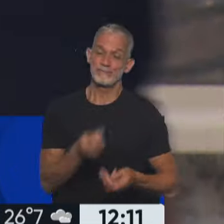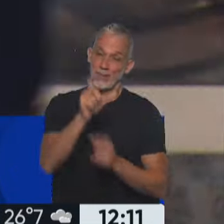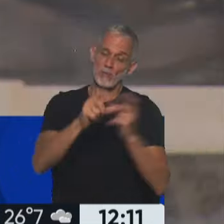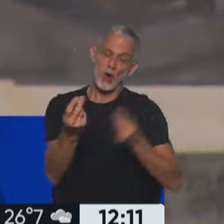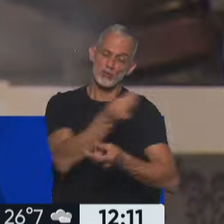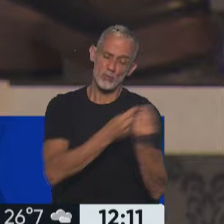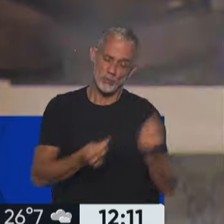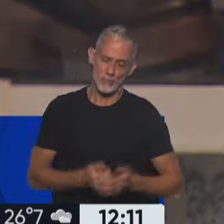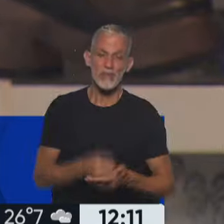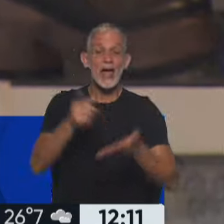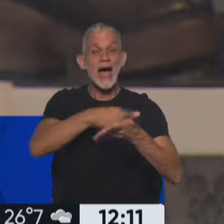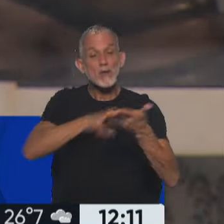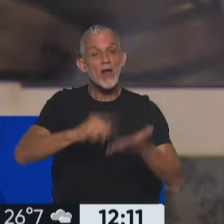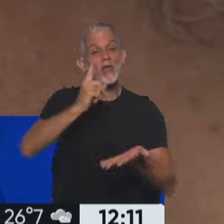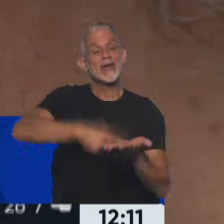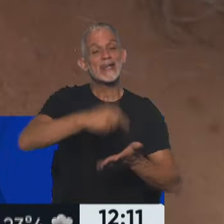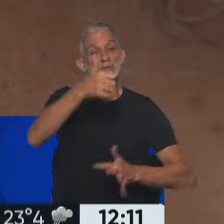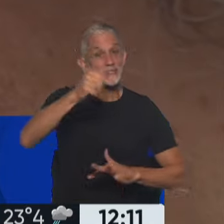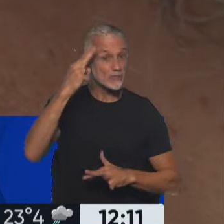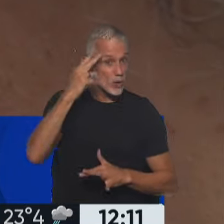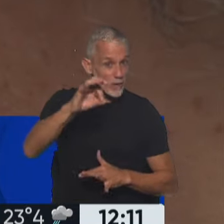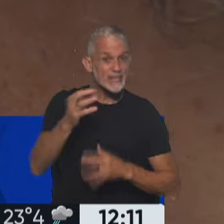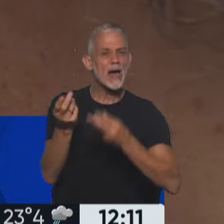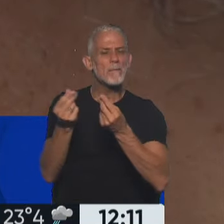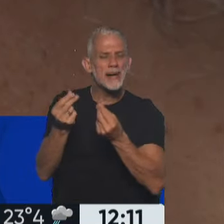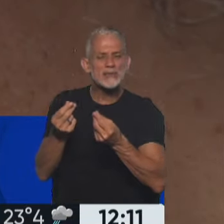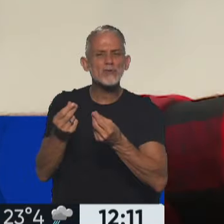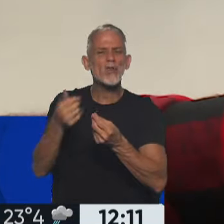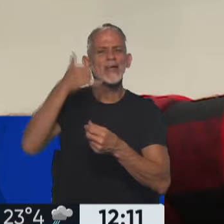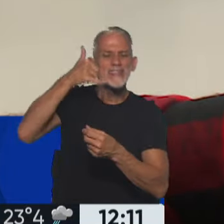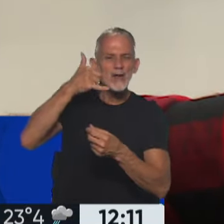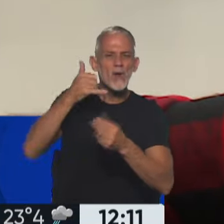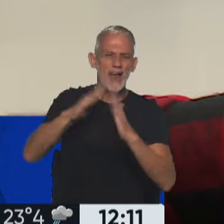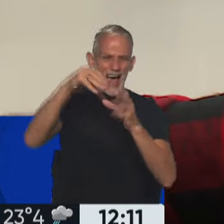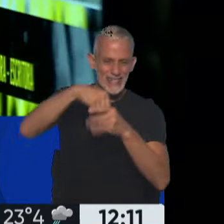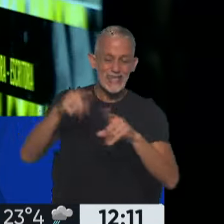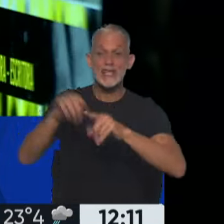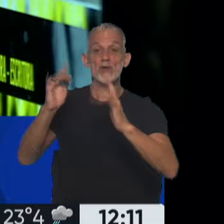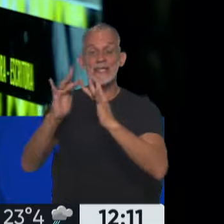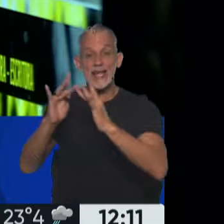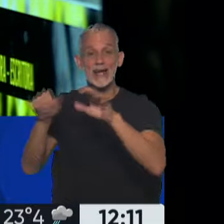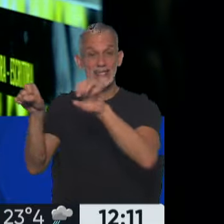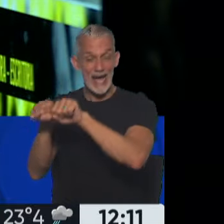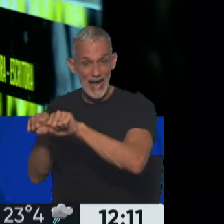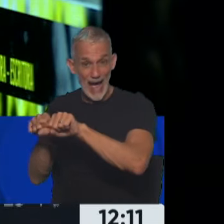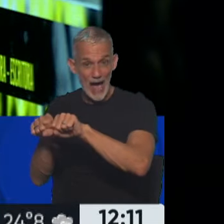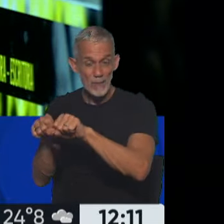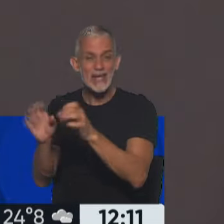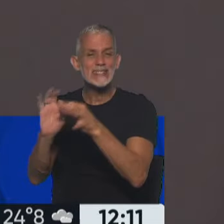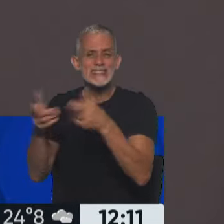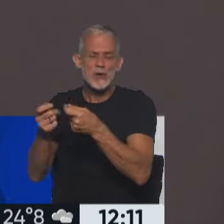Con la anulación del decreto 690, las tarifas de telefonía fija y móvil, internet y televisión por cable quedan